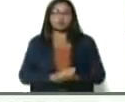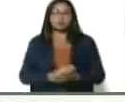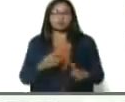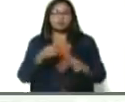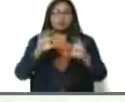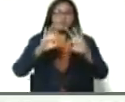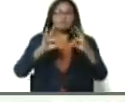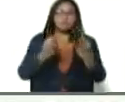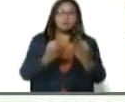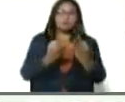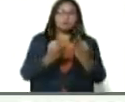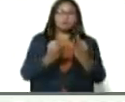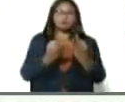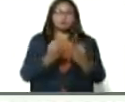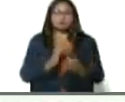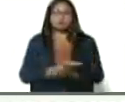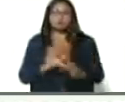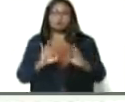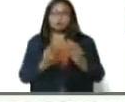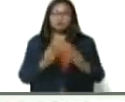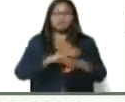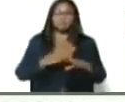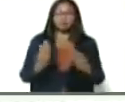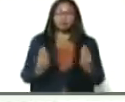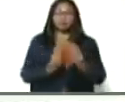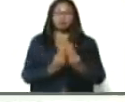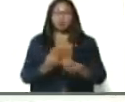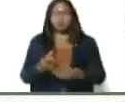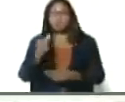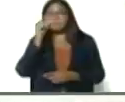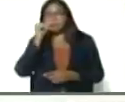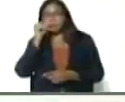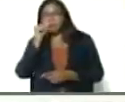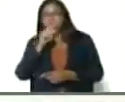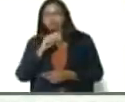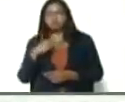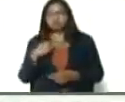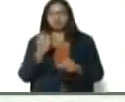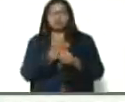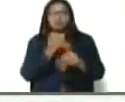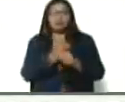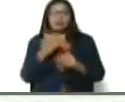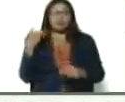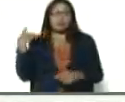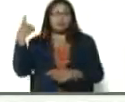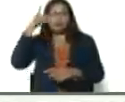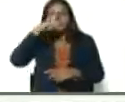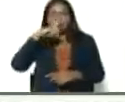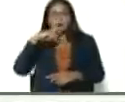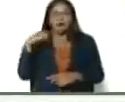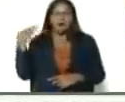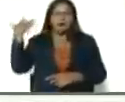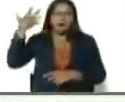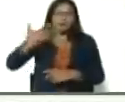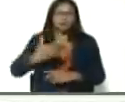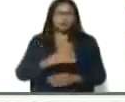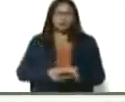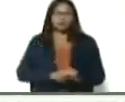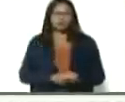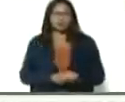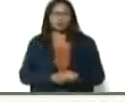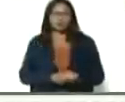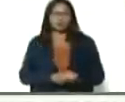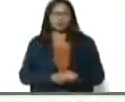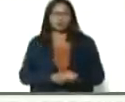familiar porque conjuntamente con mi papá estoy trabajando desde hace muchos años acá y es